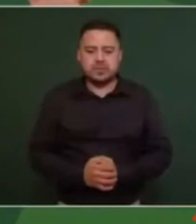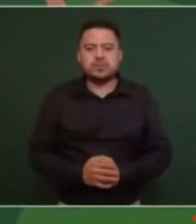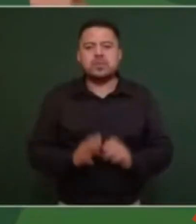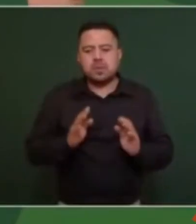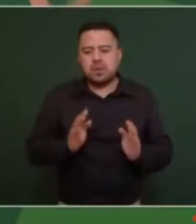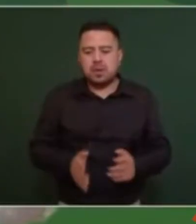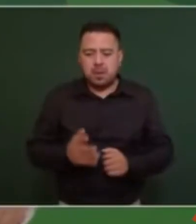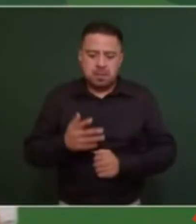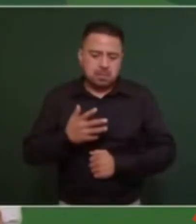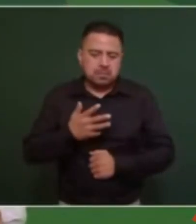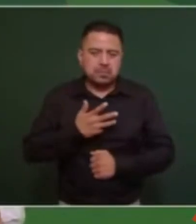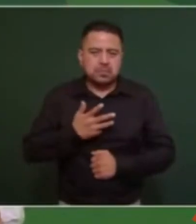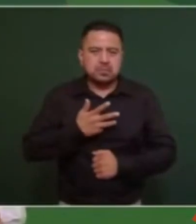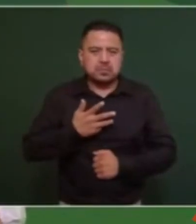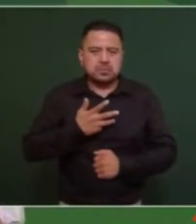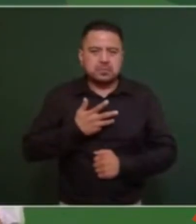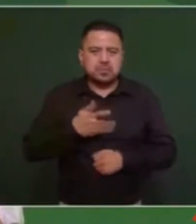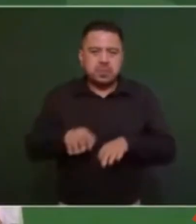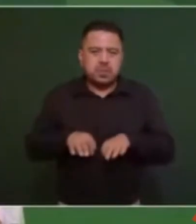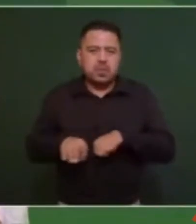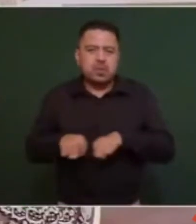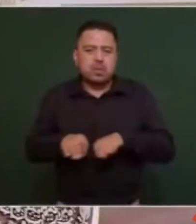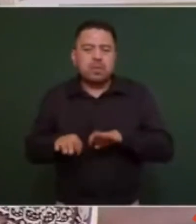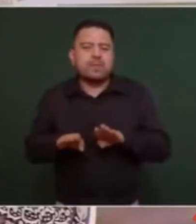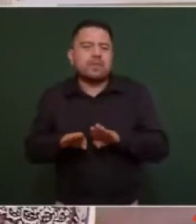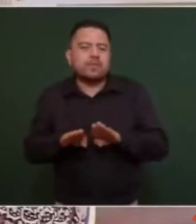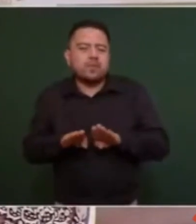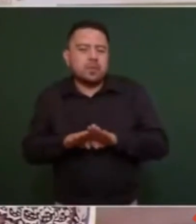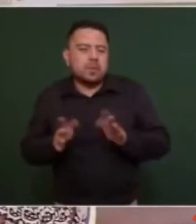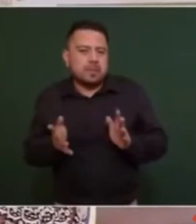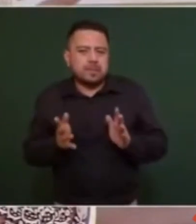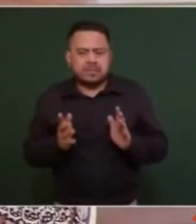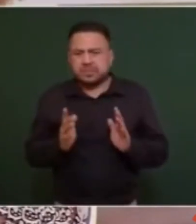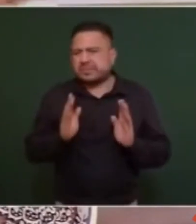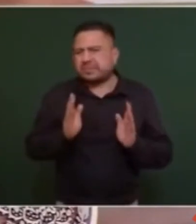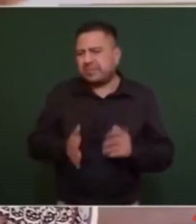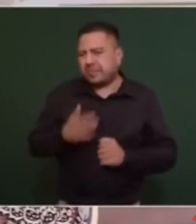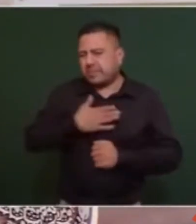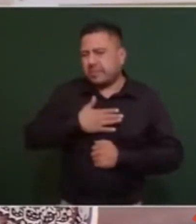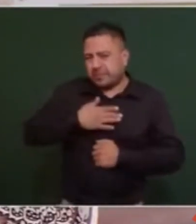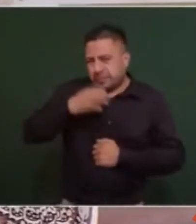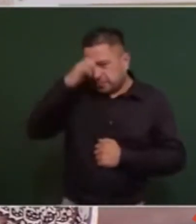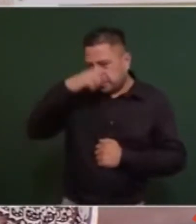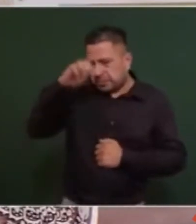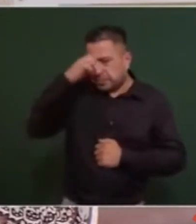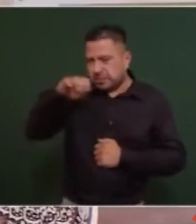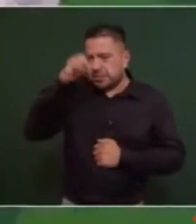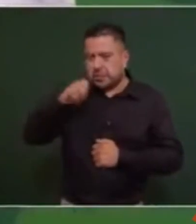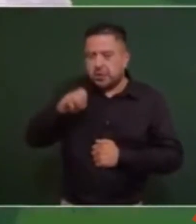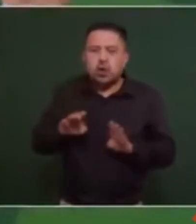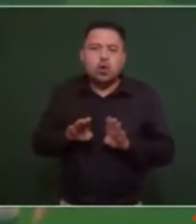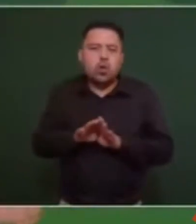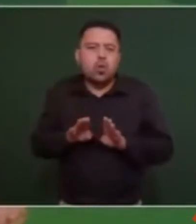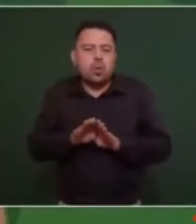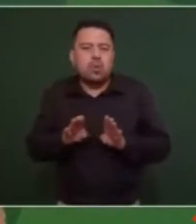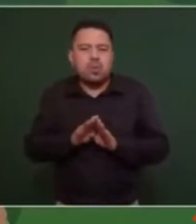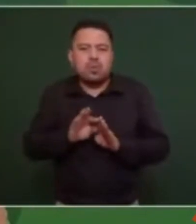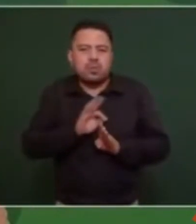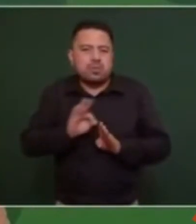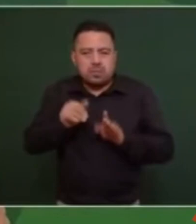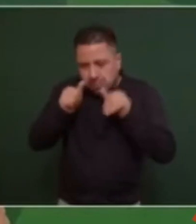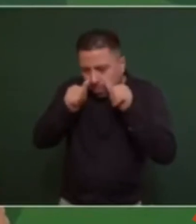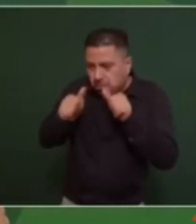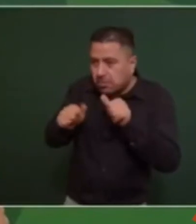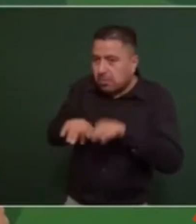una metodología ya un procedimiento de cómo actuar